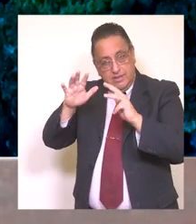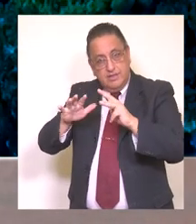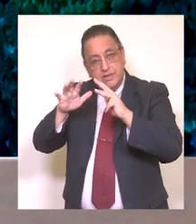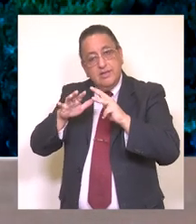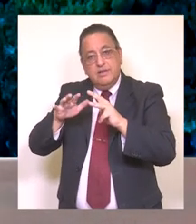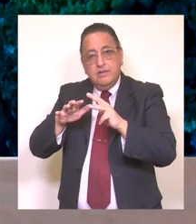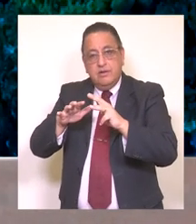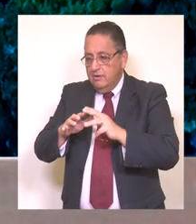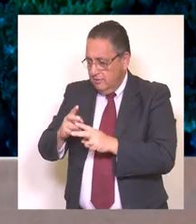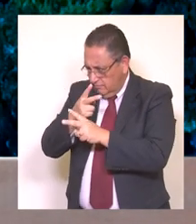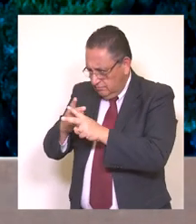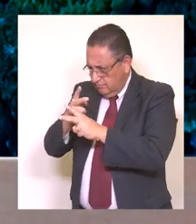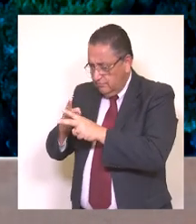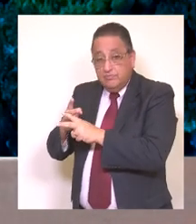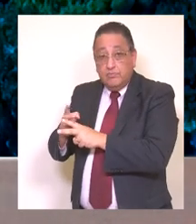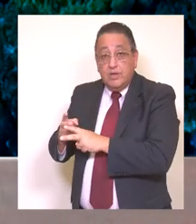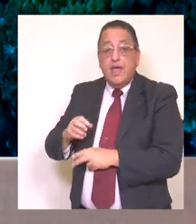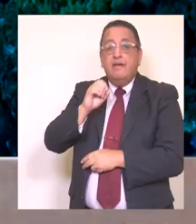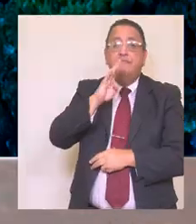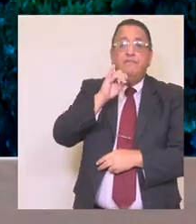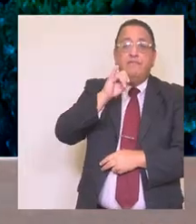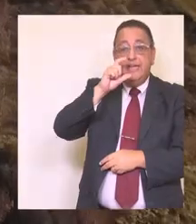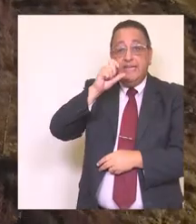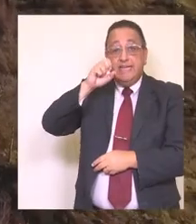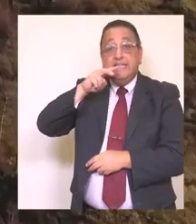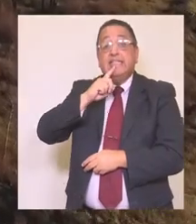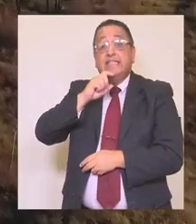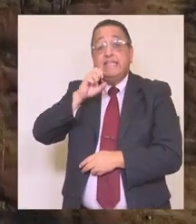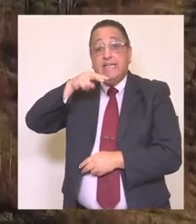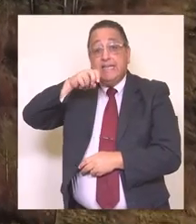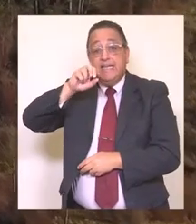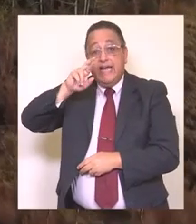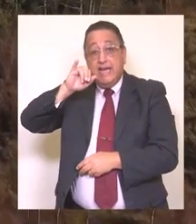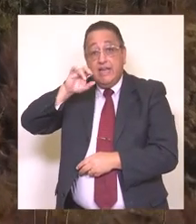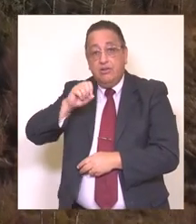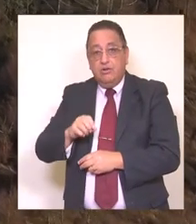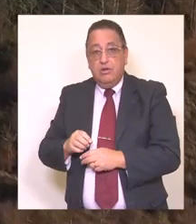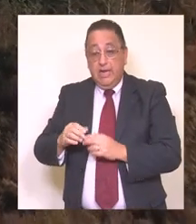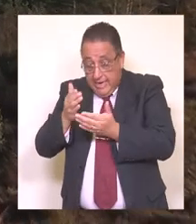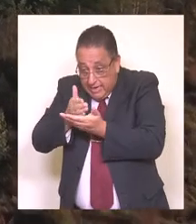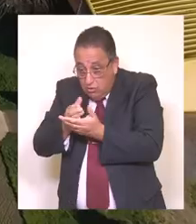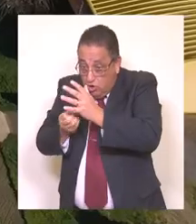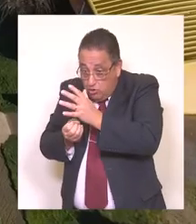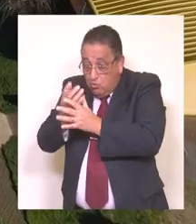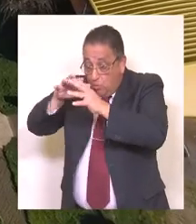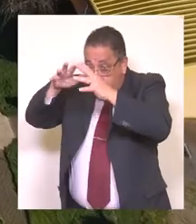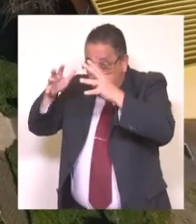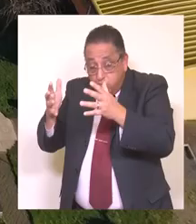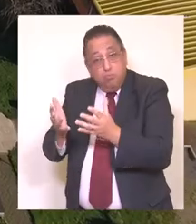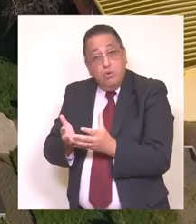trabajar ya como un liceo bicentenario en el Liceo Nuevo Mundo, cuyo establecimiento también